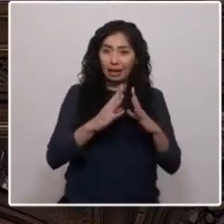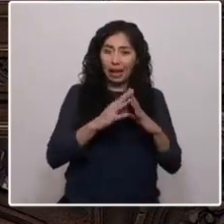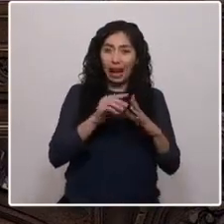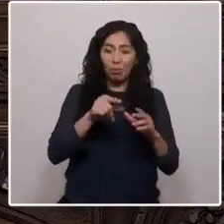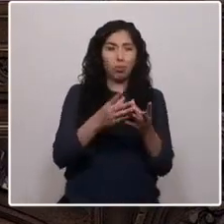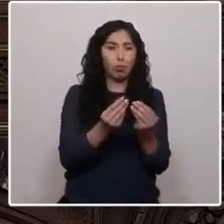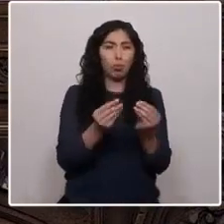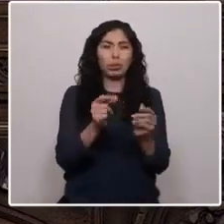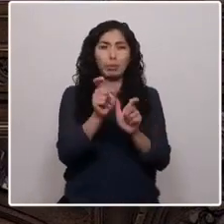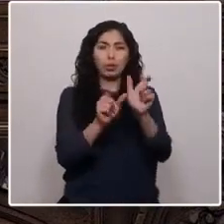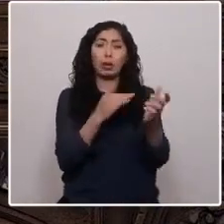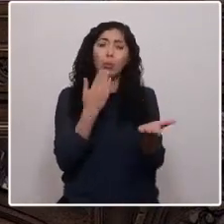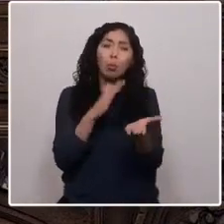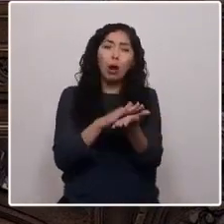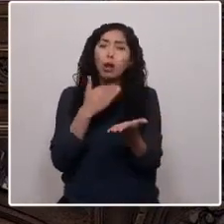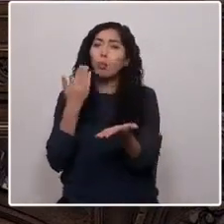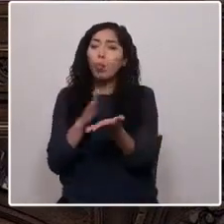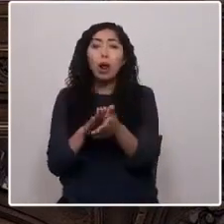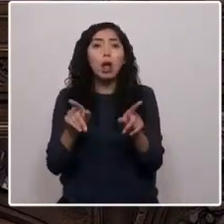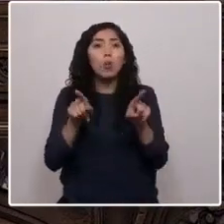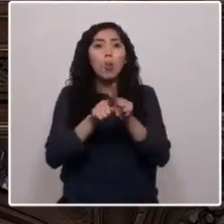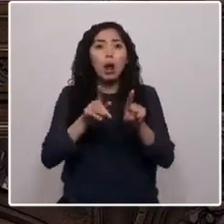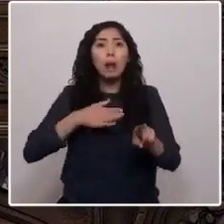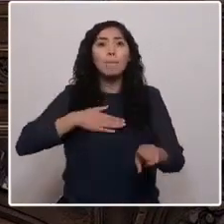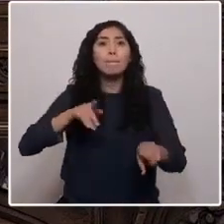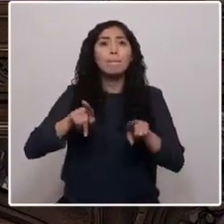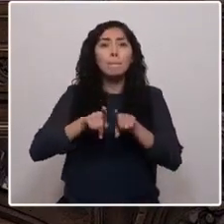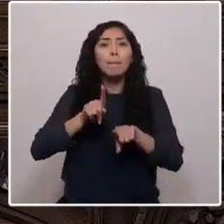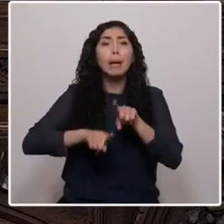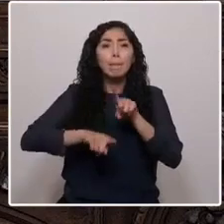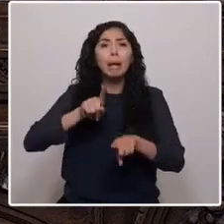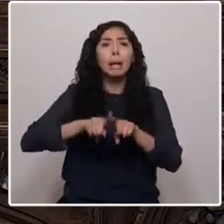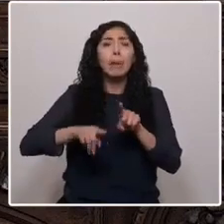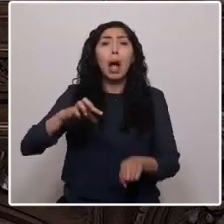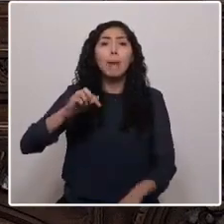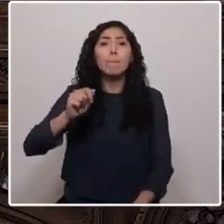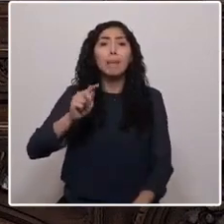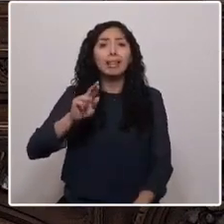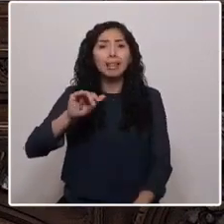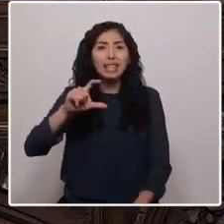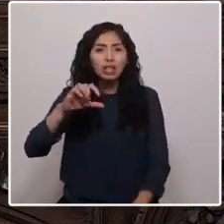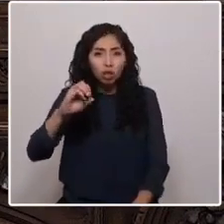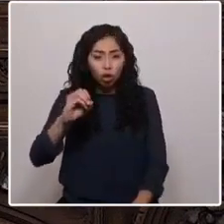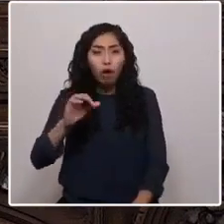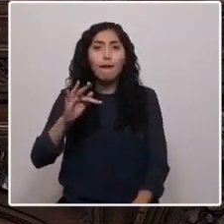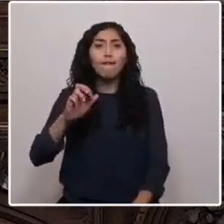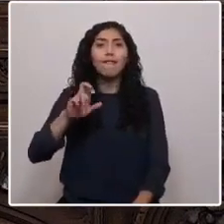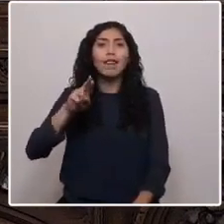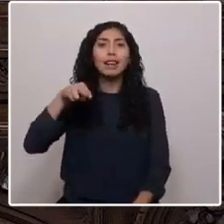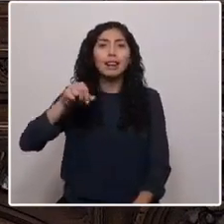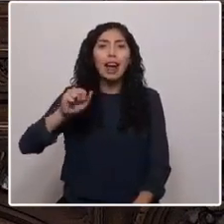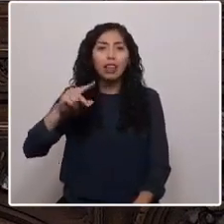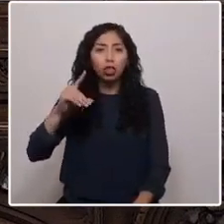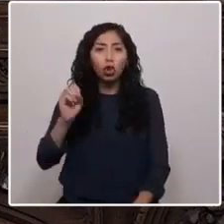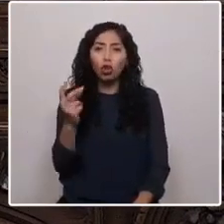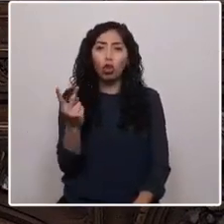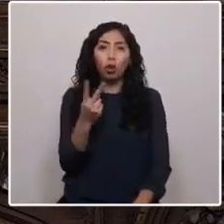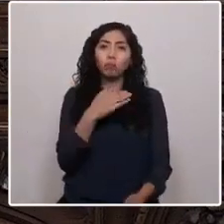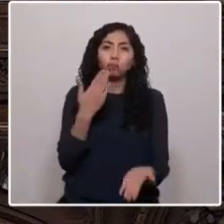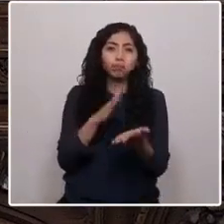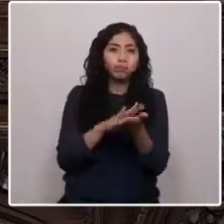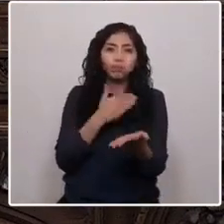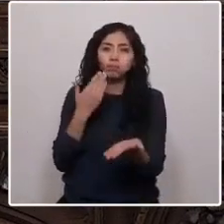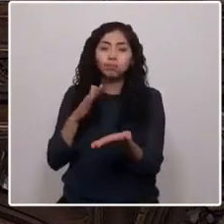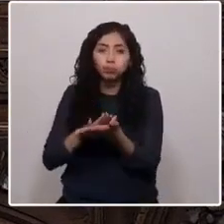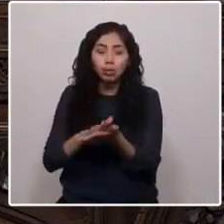como las de mis primos hermanos, Patricio y Fernando Peña Solari. Y también terminó con